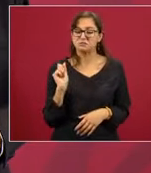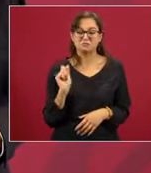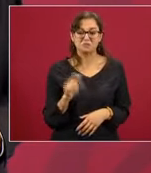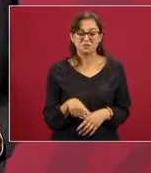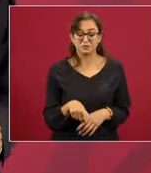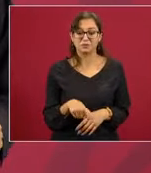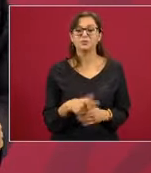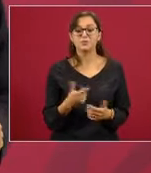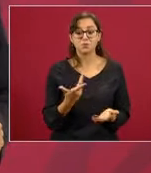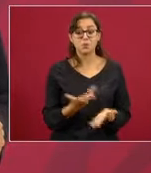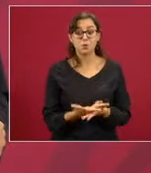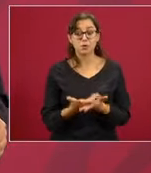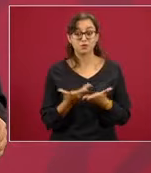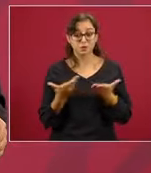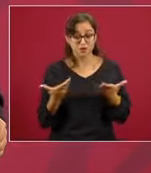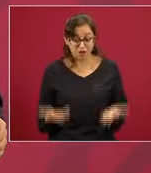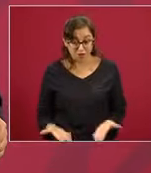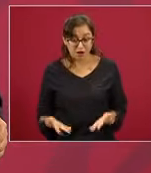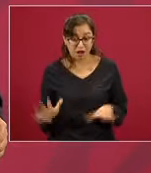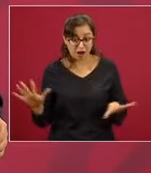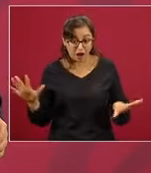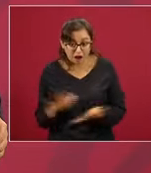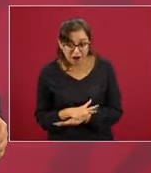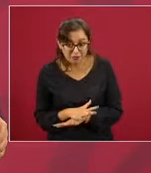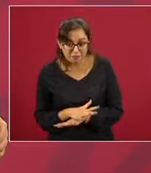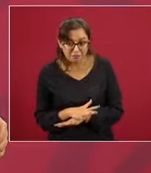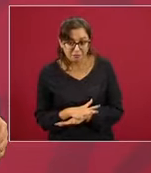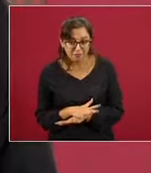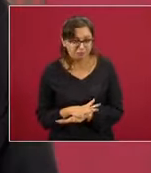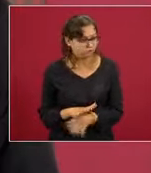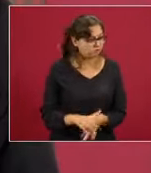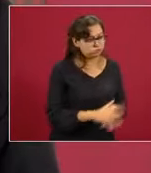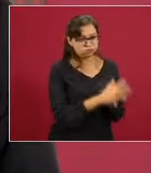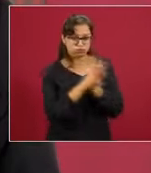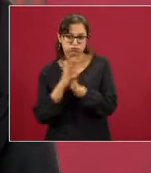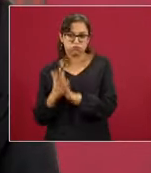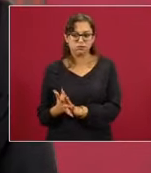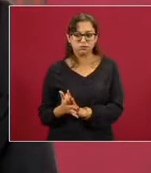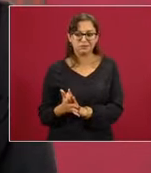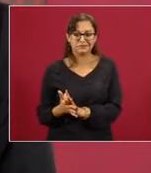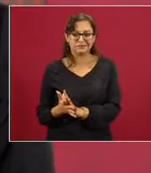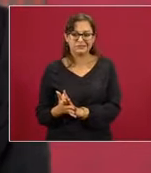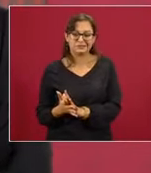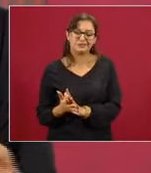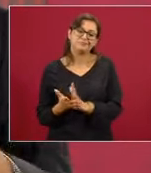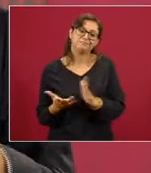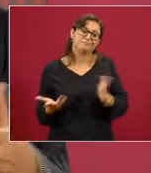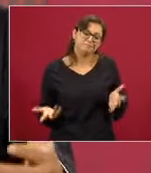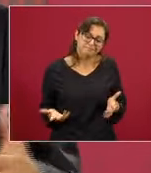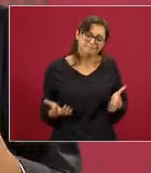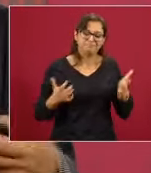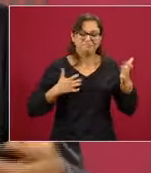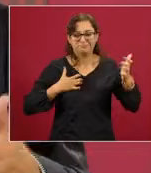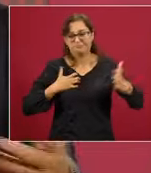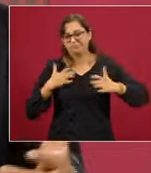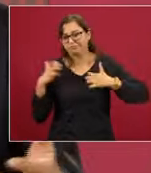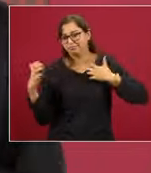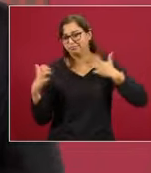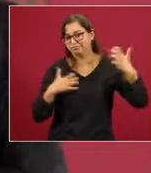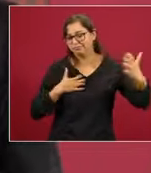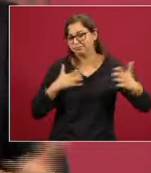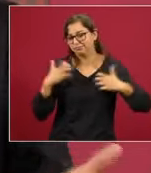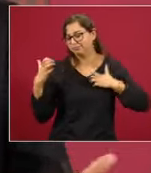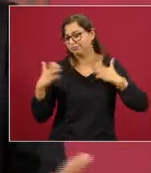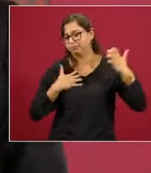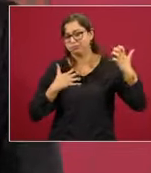Entonces, por eso es ahora un cambio, una transformación y a eso se debe que haya resistencias.